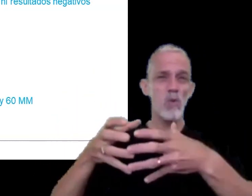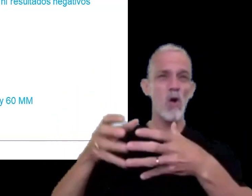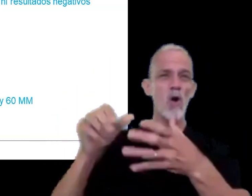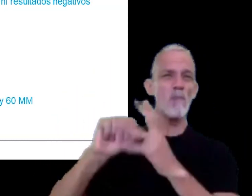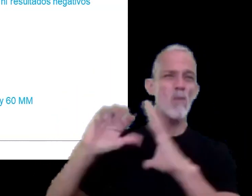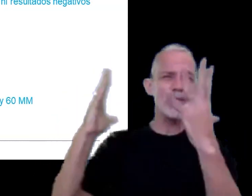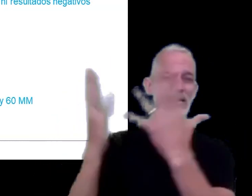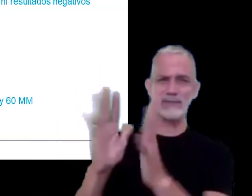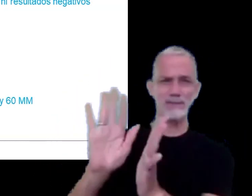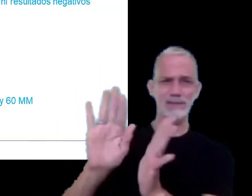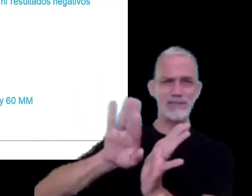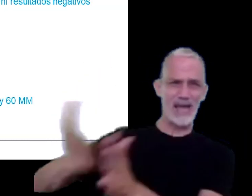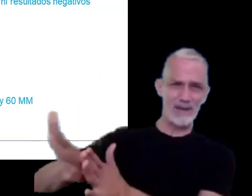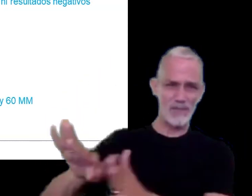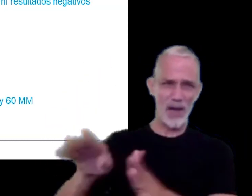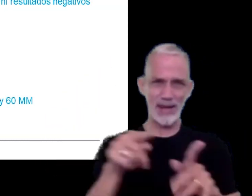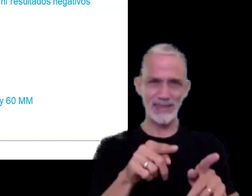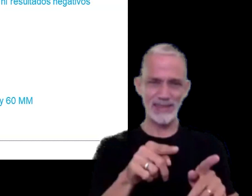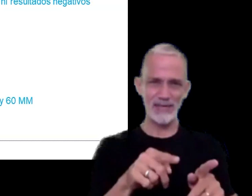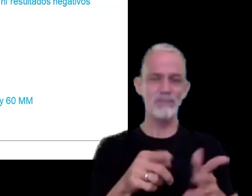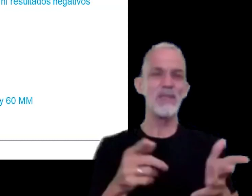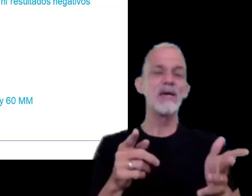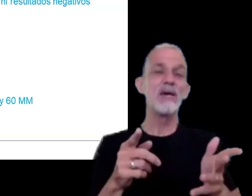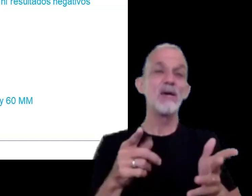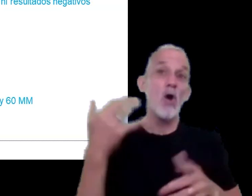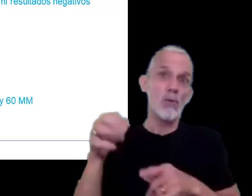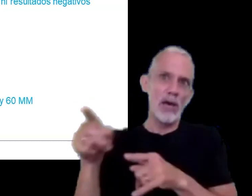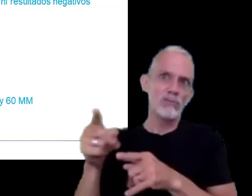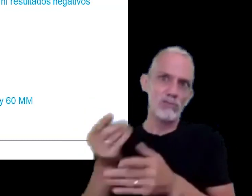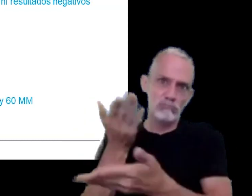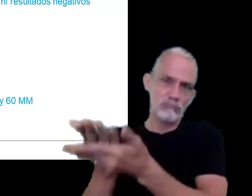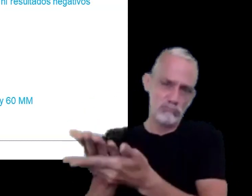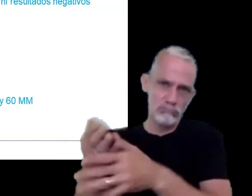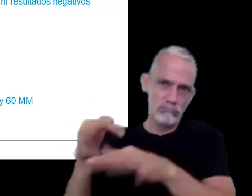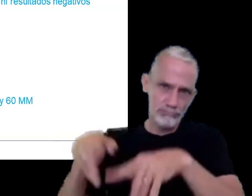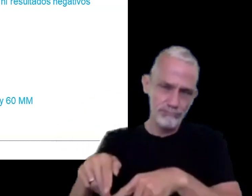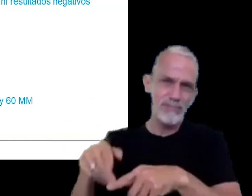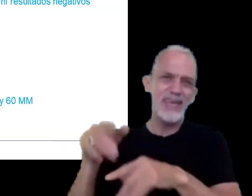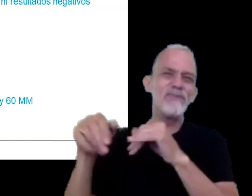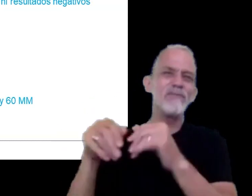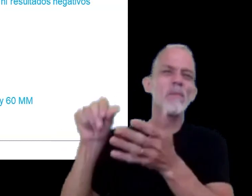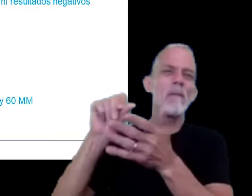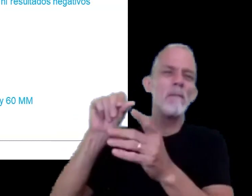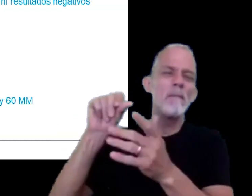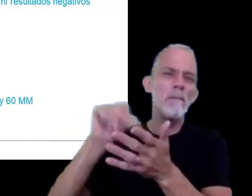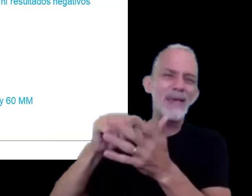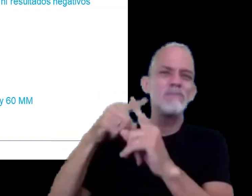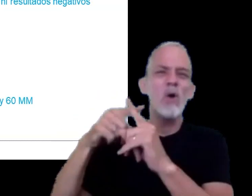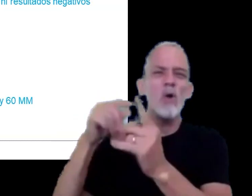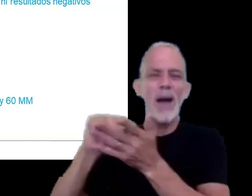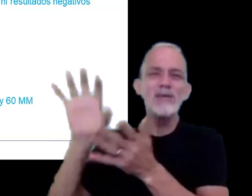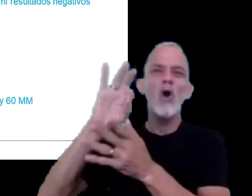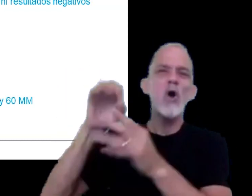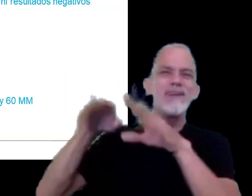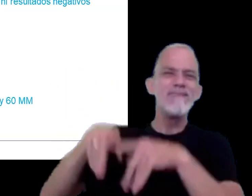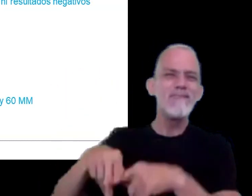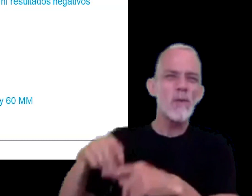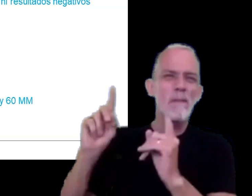multinacionales obligados a presentar informe país por país o informe maestro